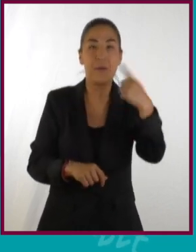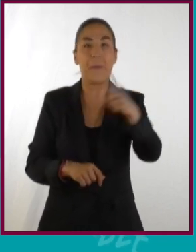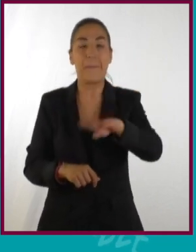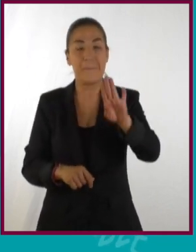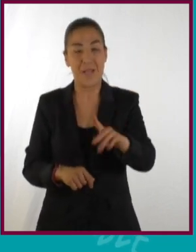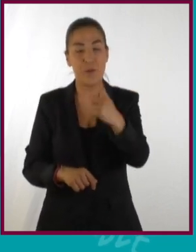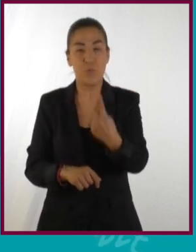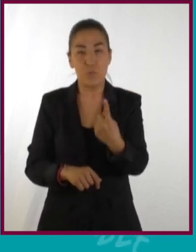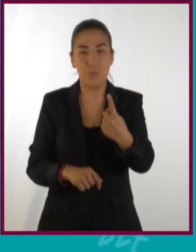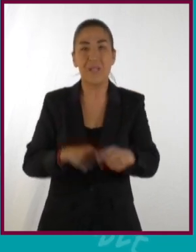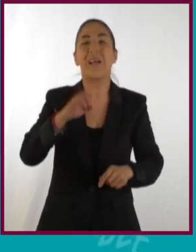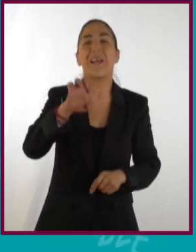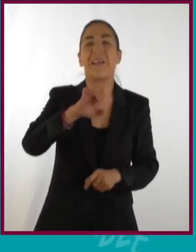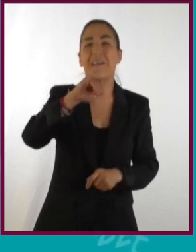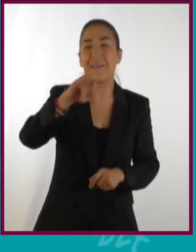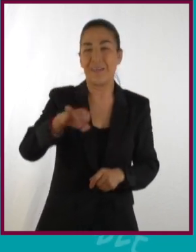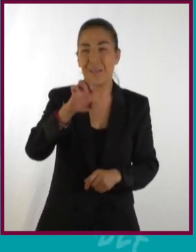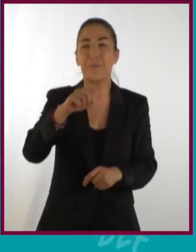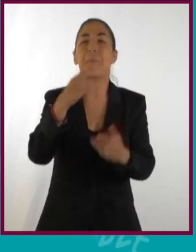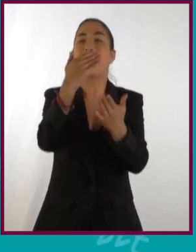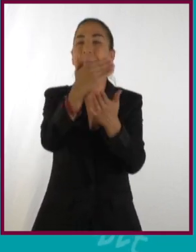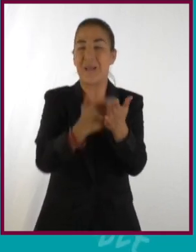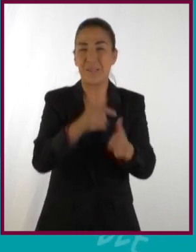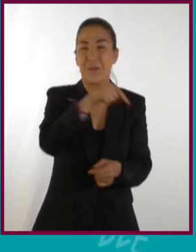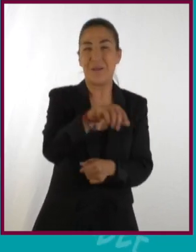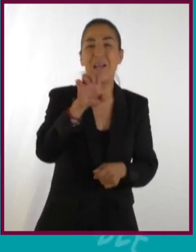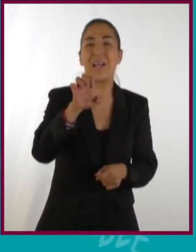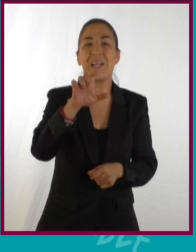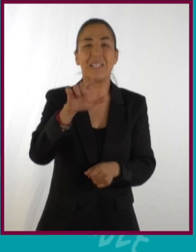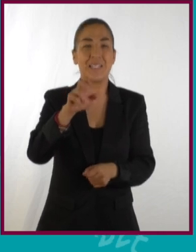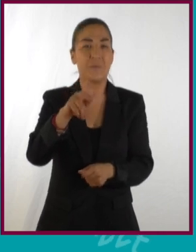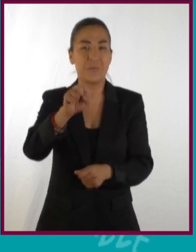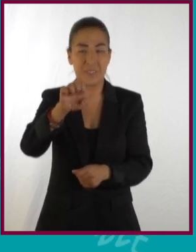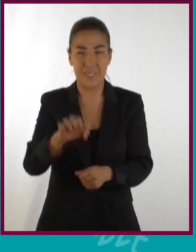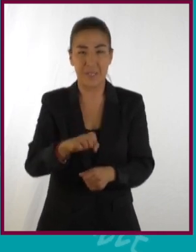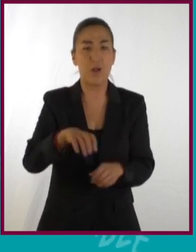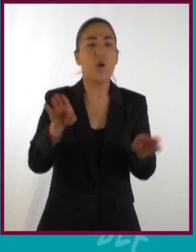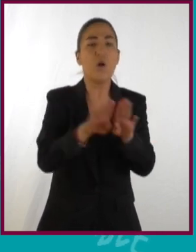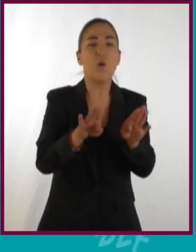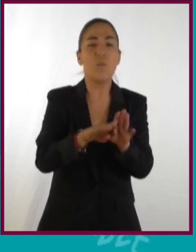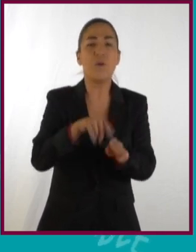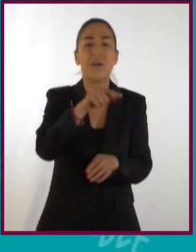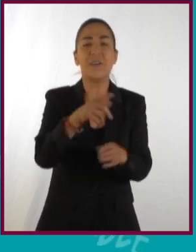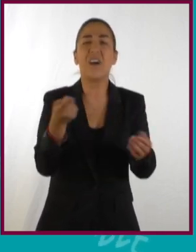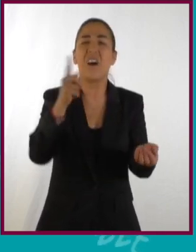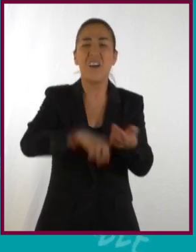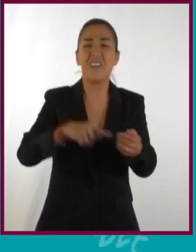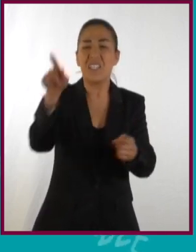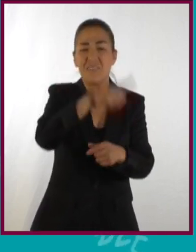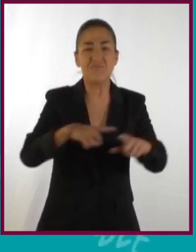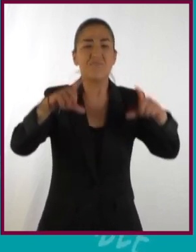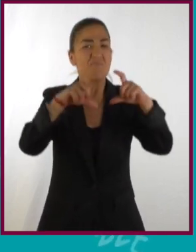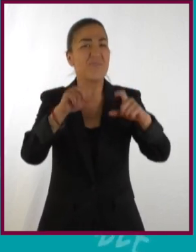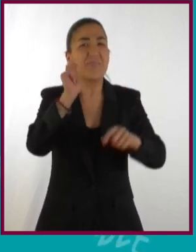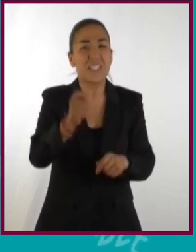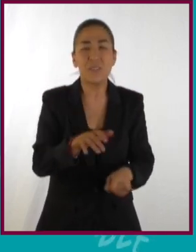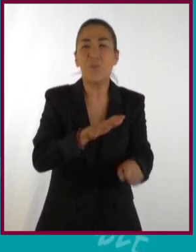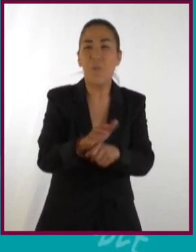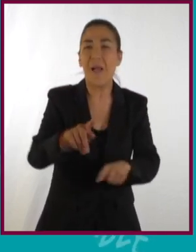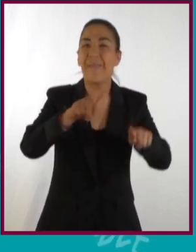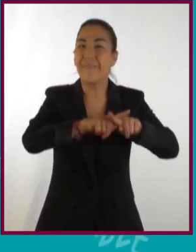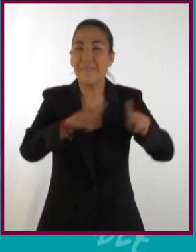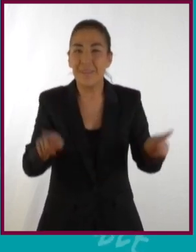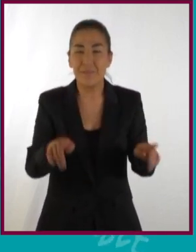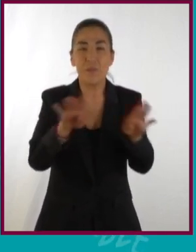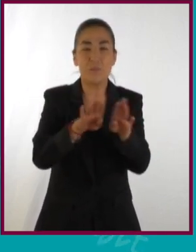distancia que hay entre B y B' se llama eje menor de la elipse. Finalmente, la excentricidad es un parámetro que